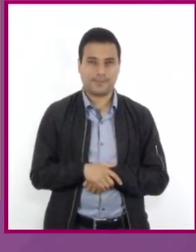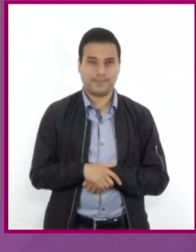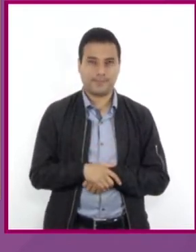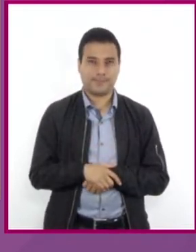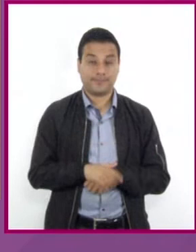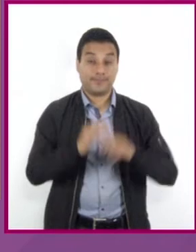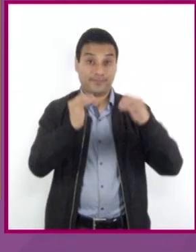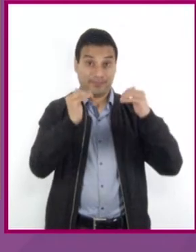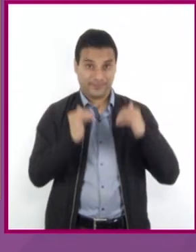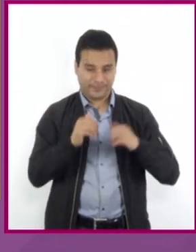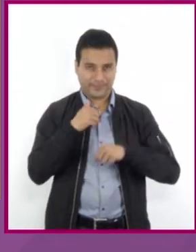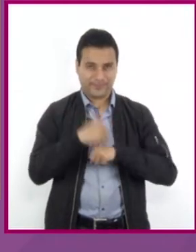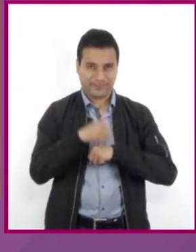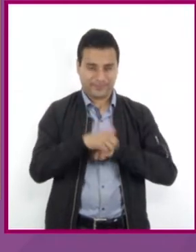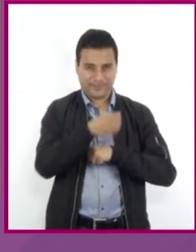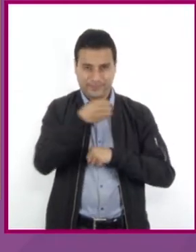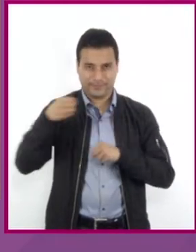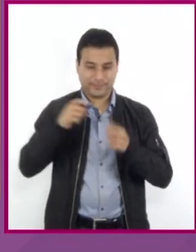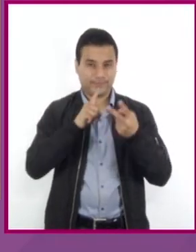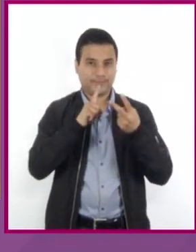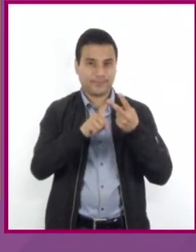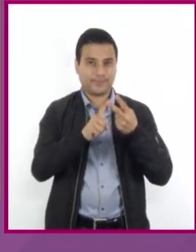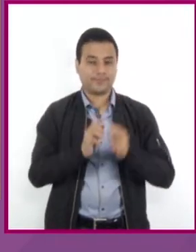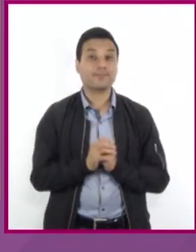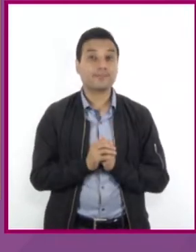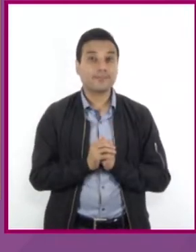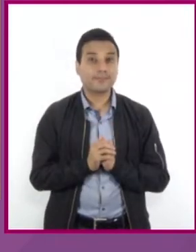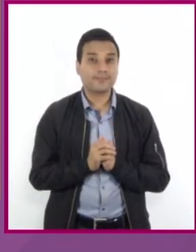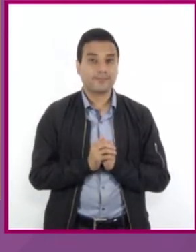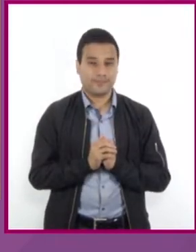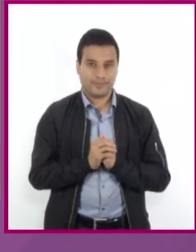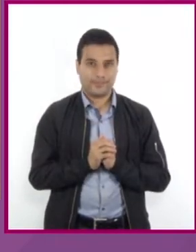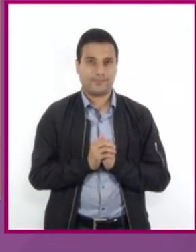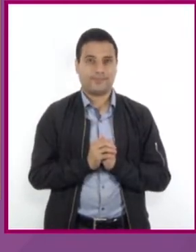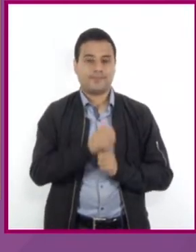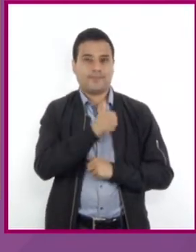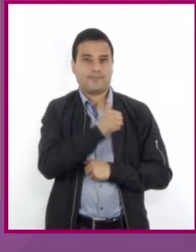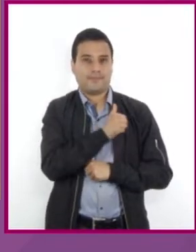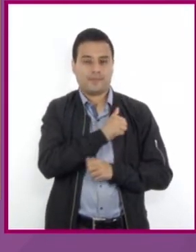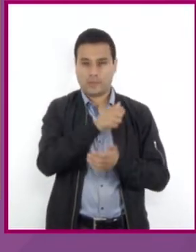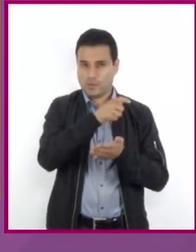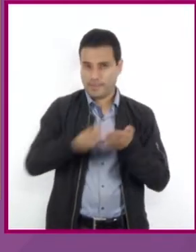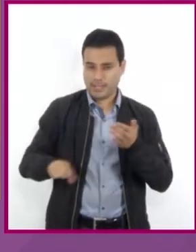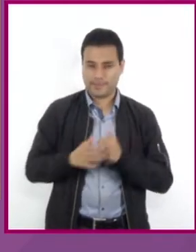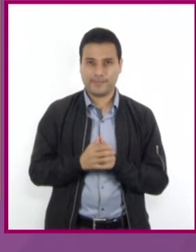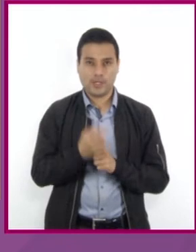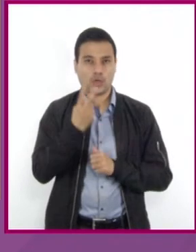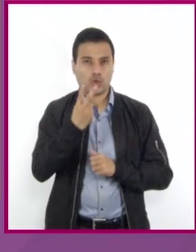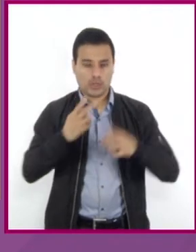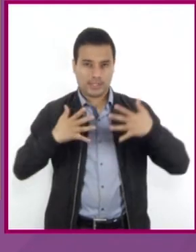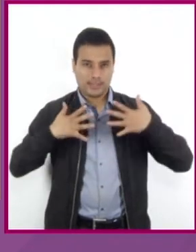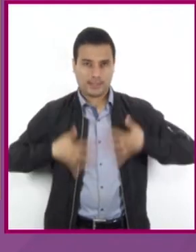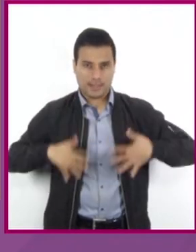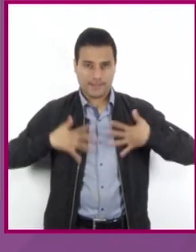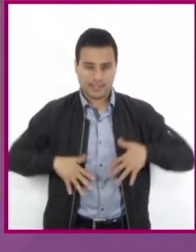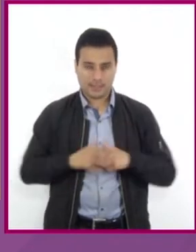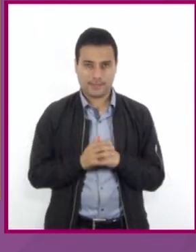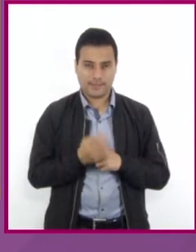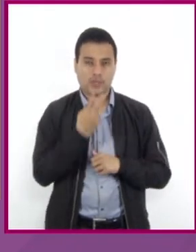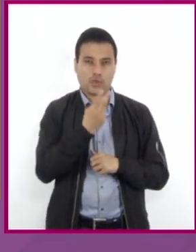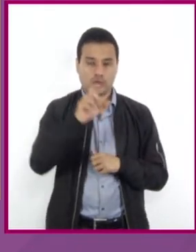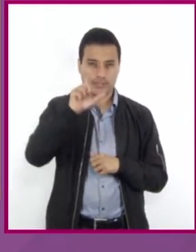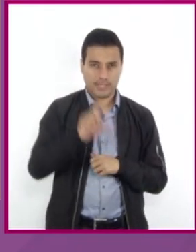representada algebraicamente queda Luis compra dos camisas las representamos con 2X